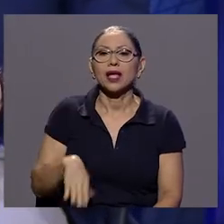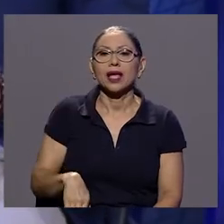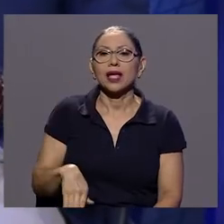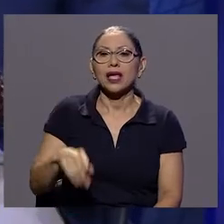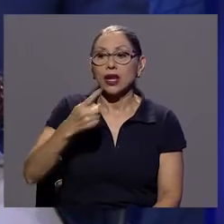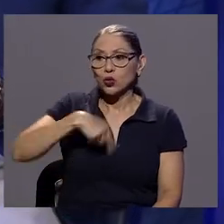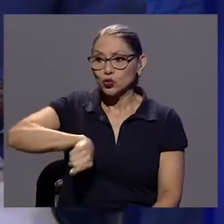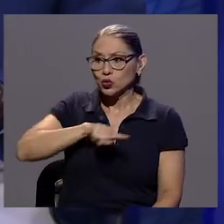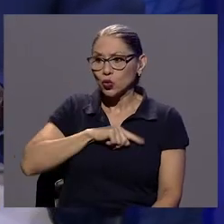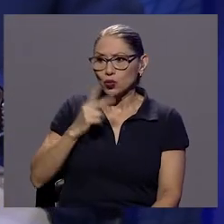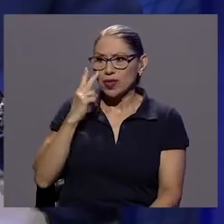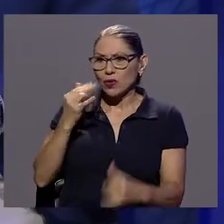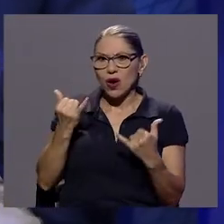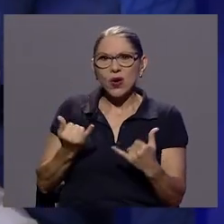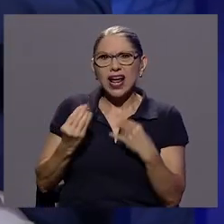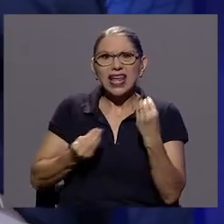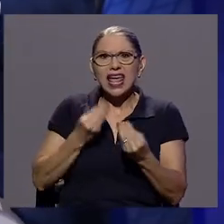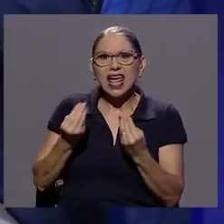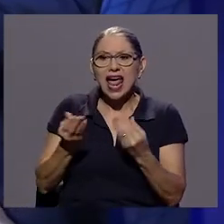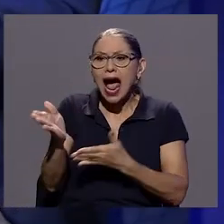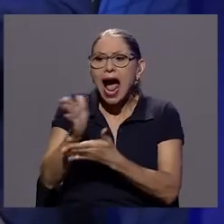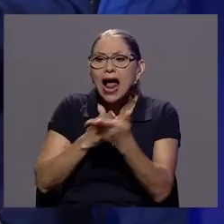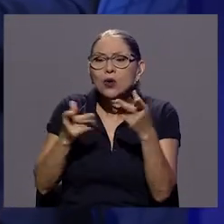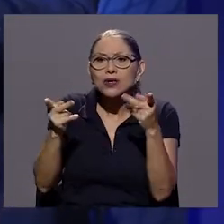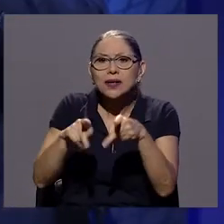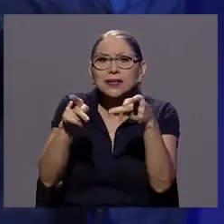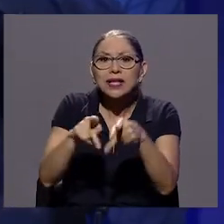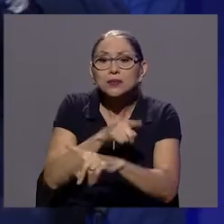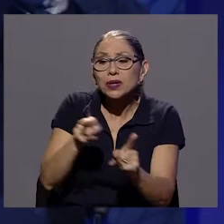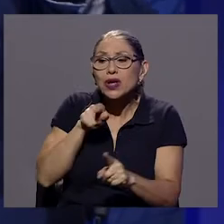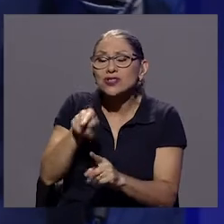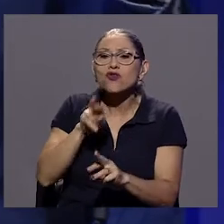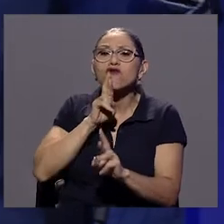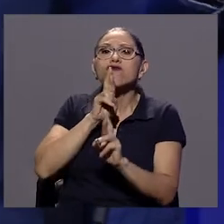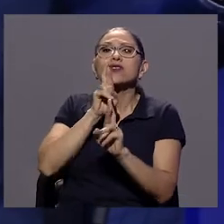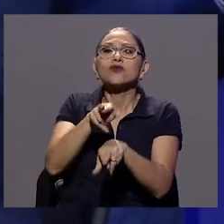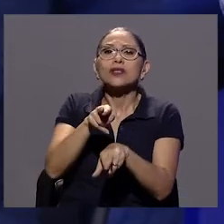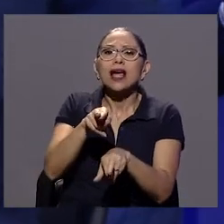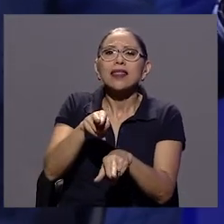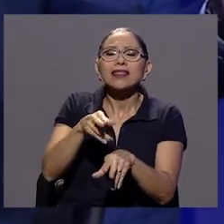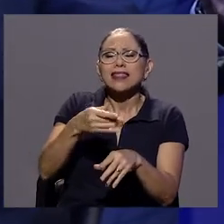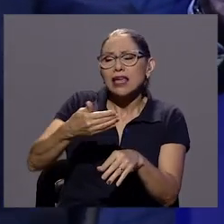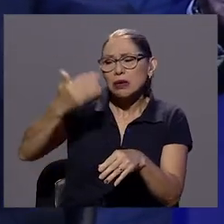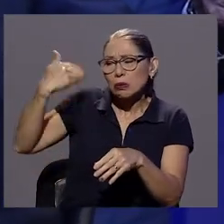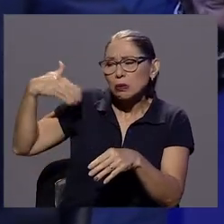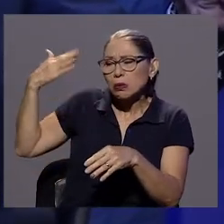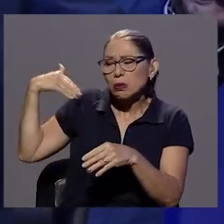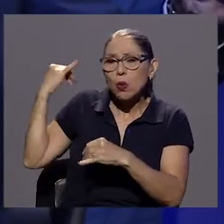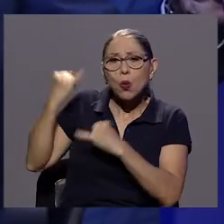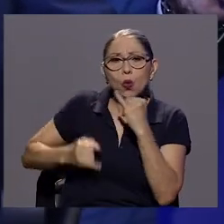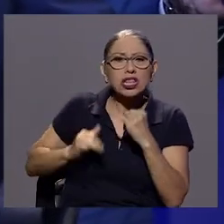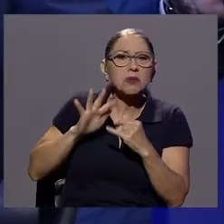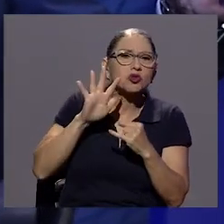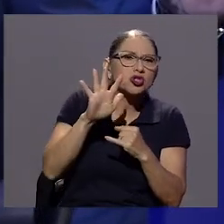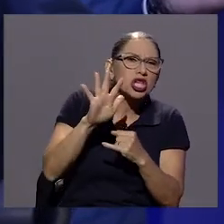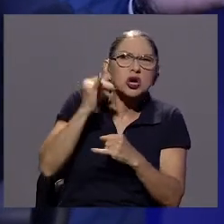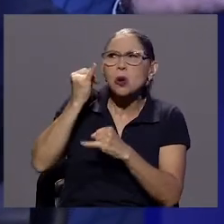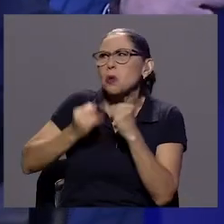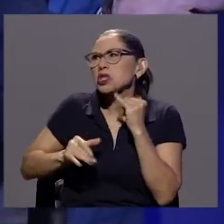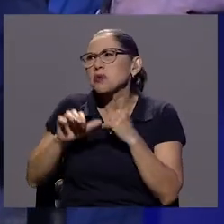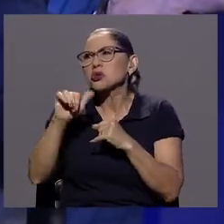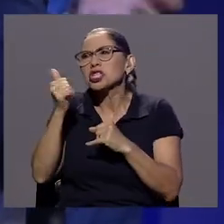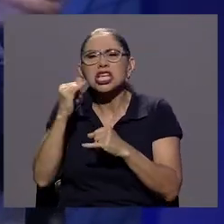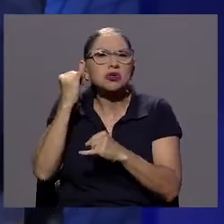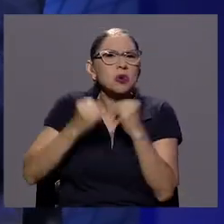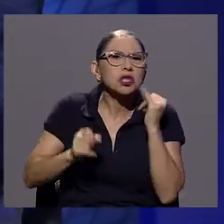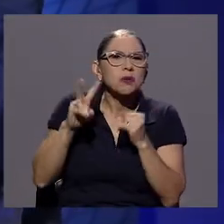lo que estamos viendo hoy es una fotografía, pero es la consecuencia de una gran cantidad de eventos a lo largo de los últimos 5, 10, 20